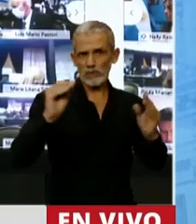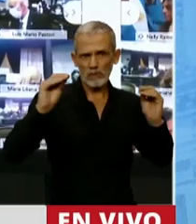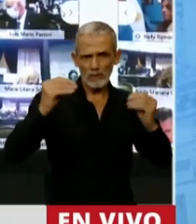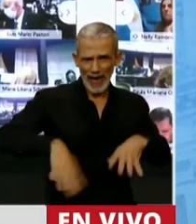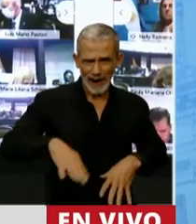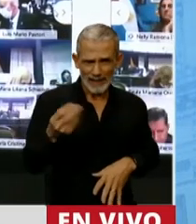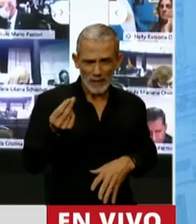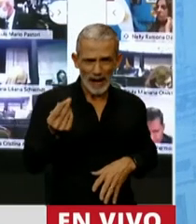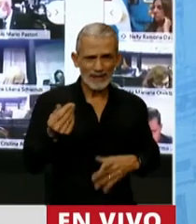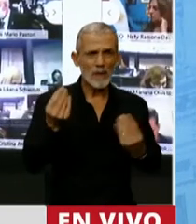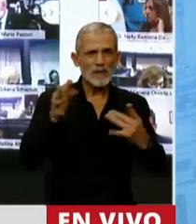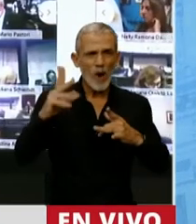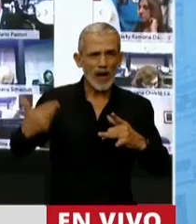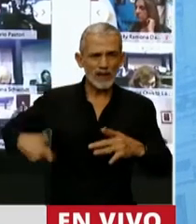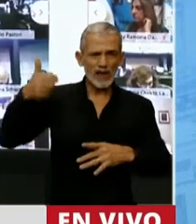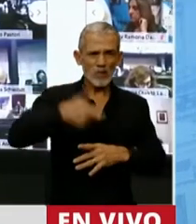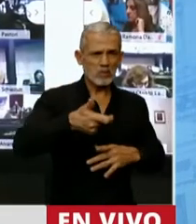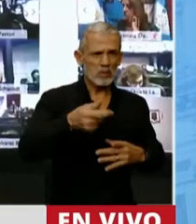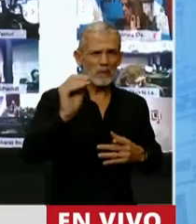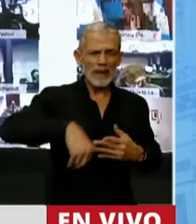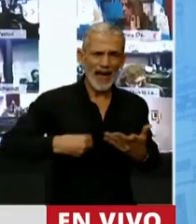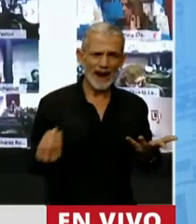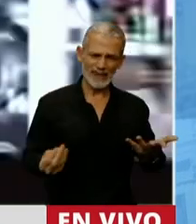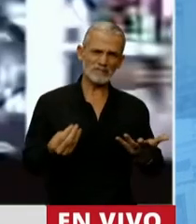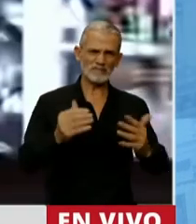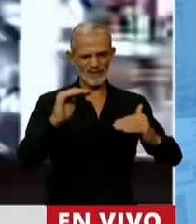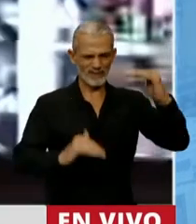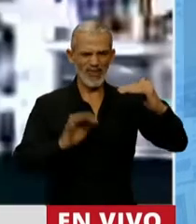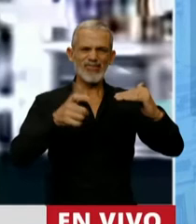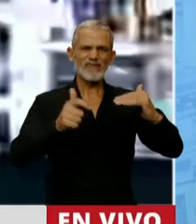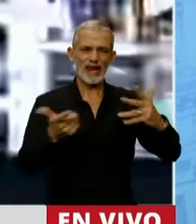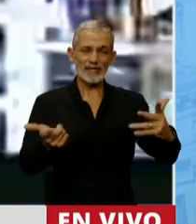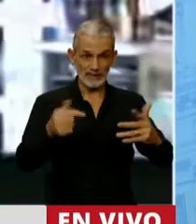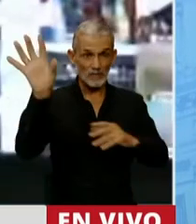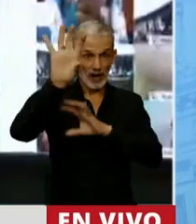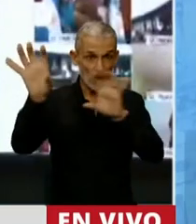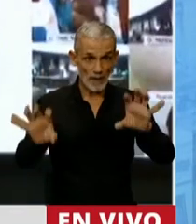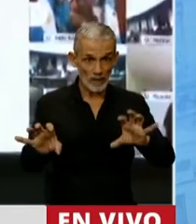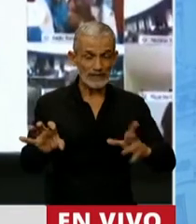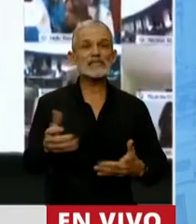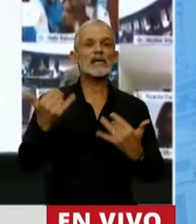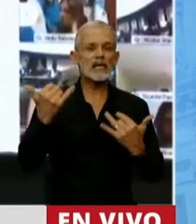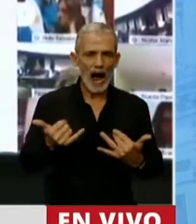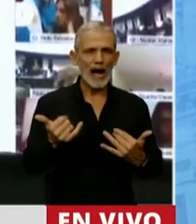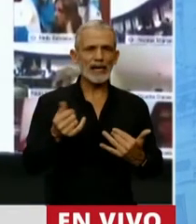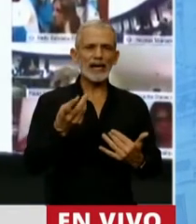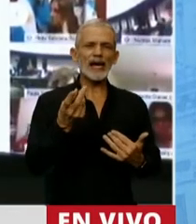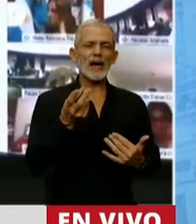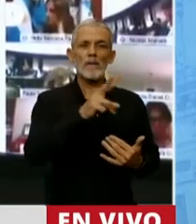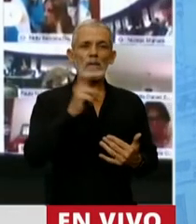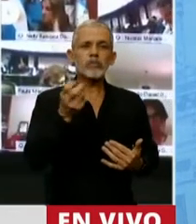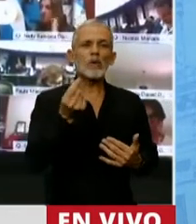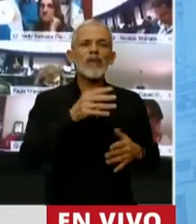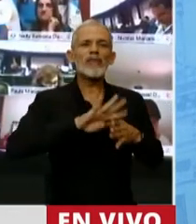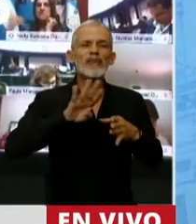capital en términos reales. Y es muy importante destacar que las provincias utilizan ese cobro